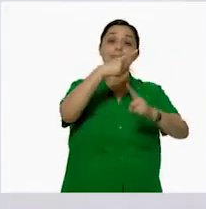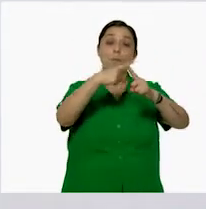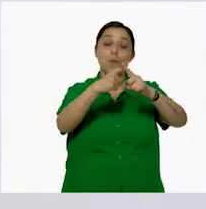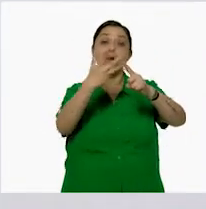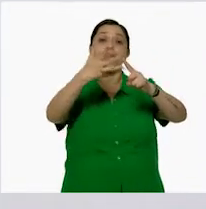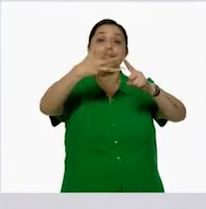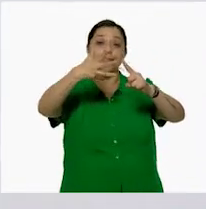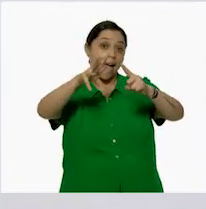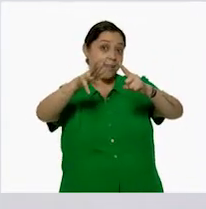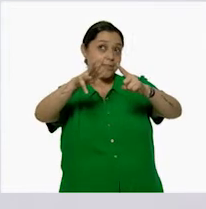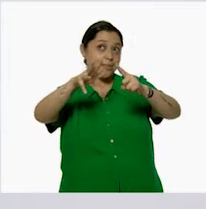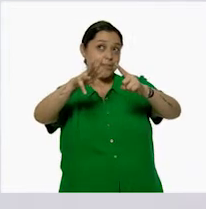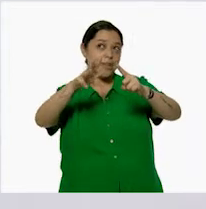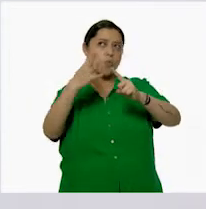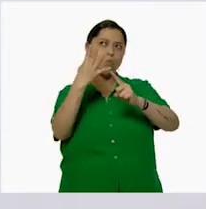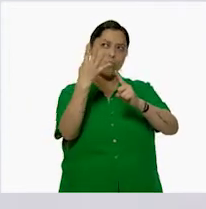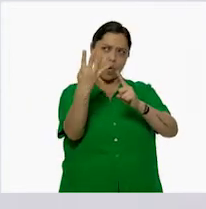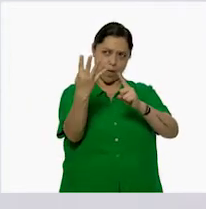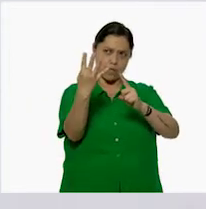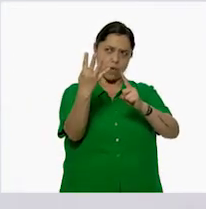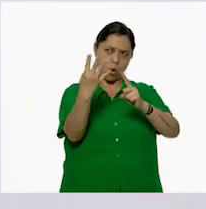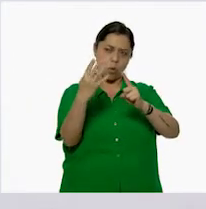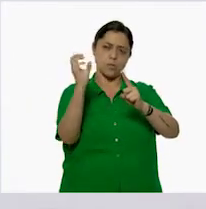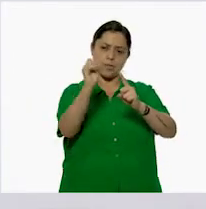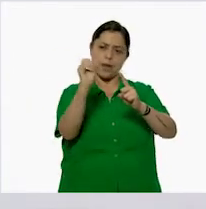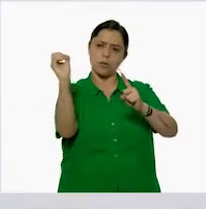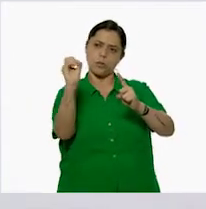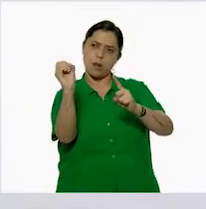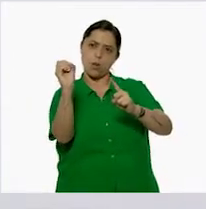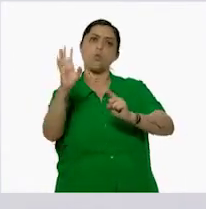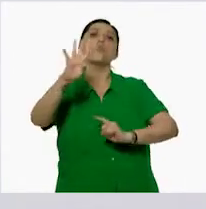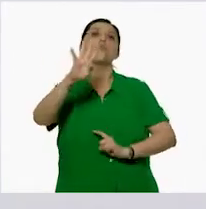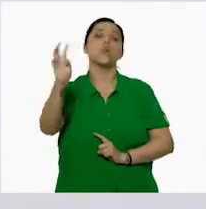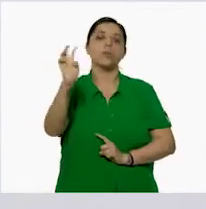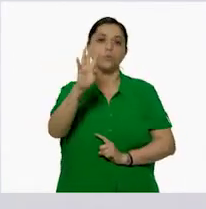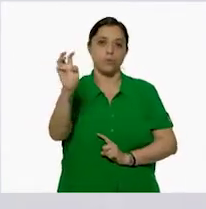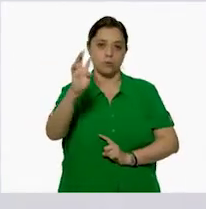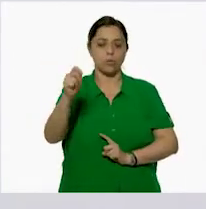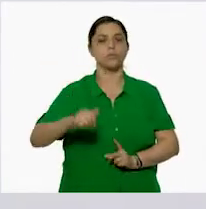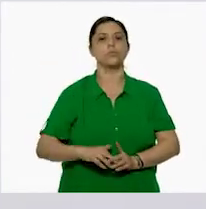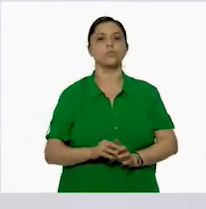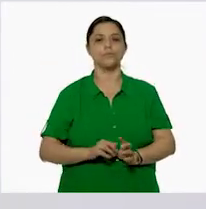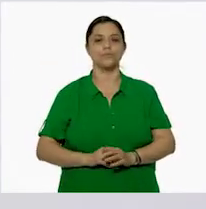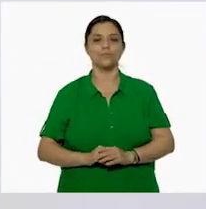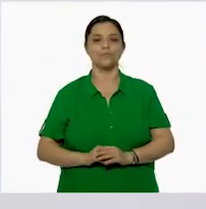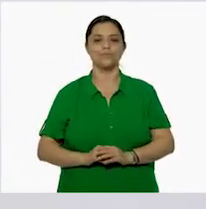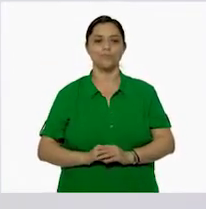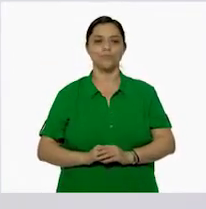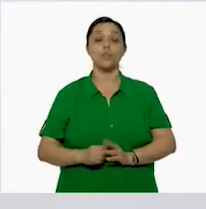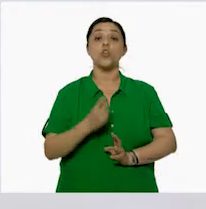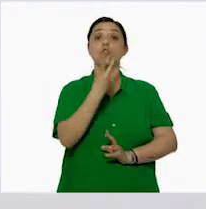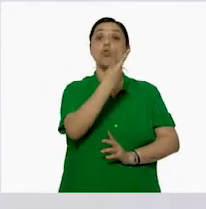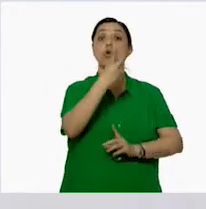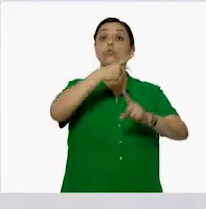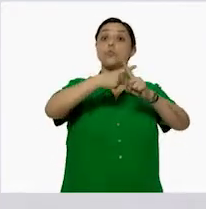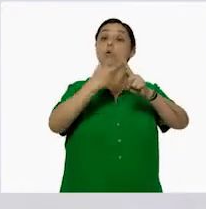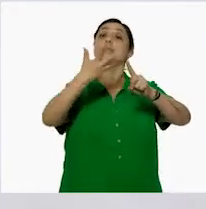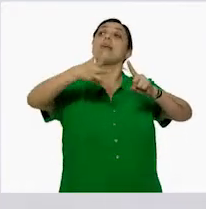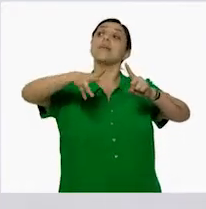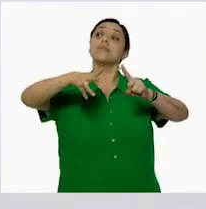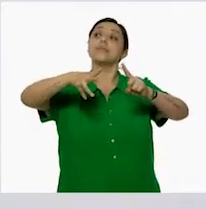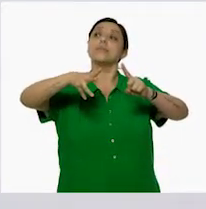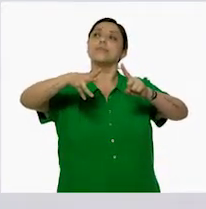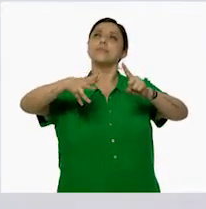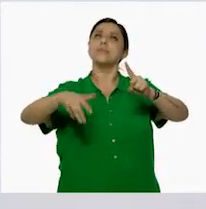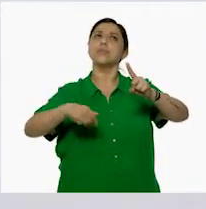es 4 por 1, 4. 4. Y le agrego dos ceros. Entonces son 400. 400. 2 por 10, Jenny. Son